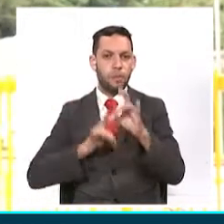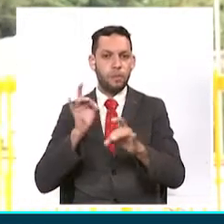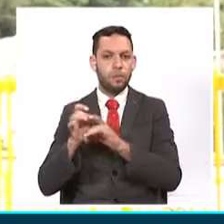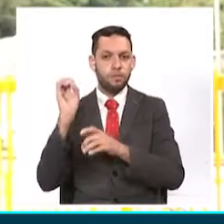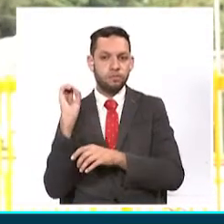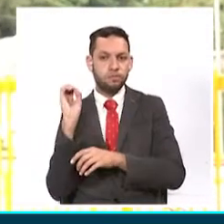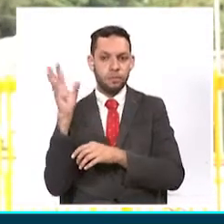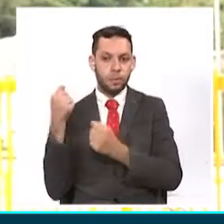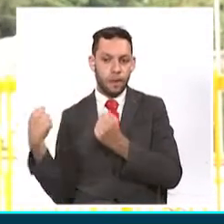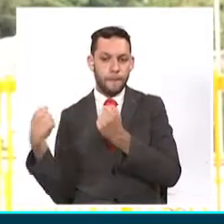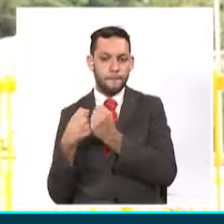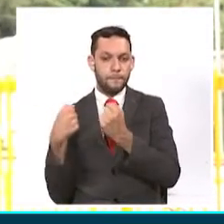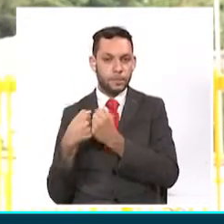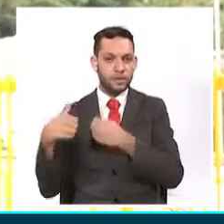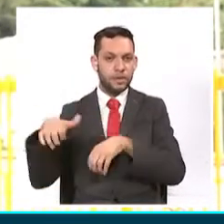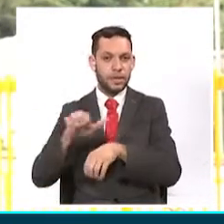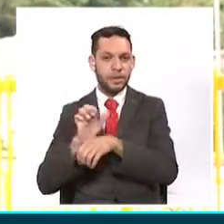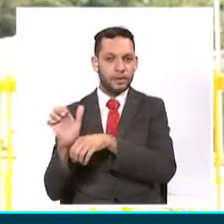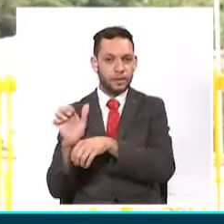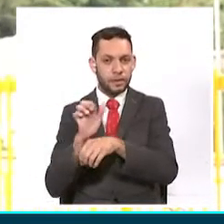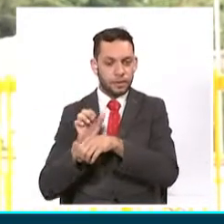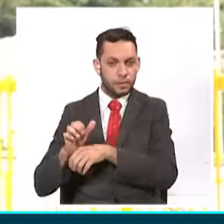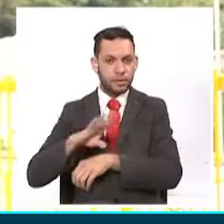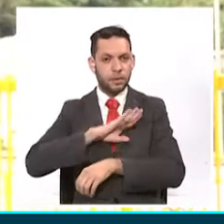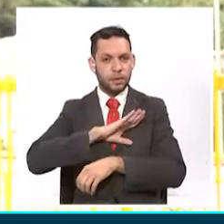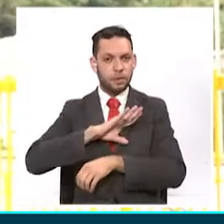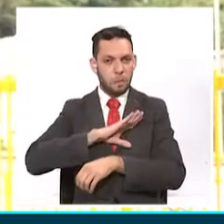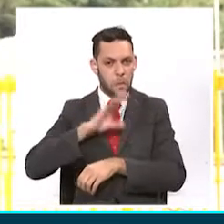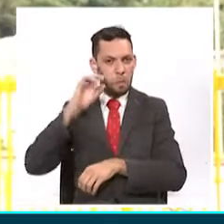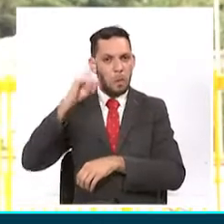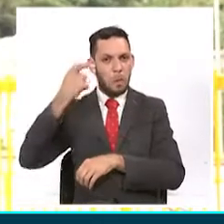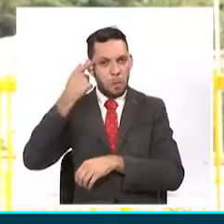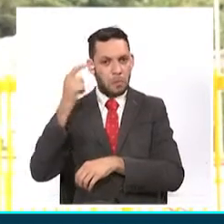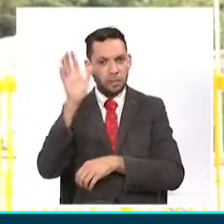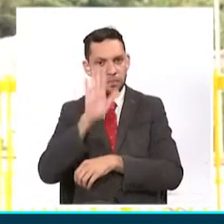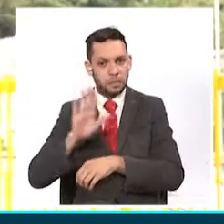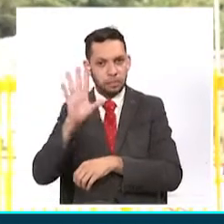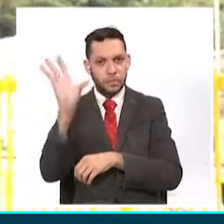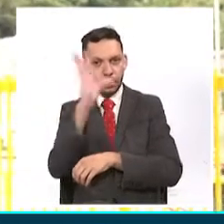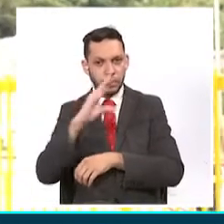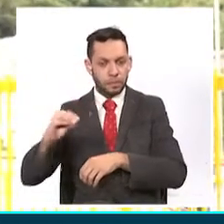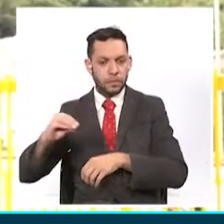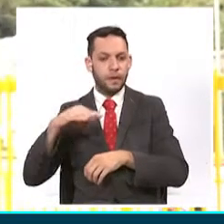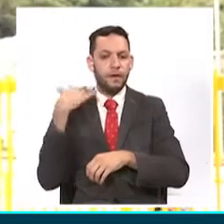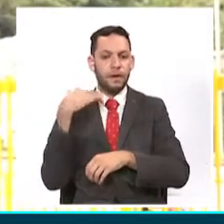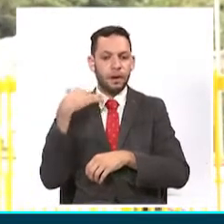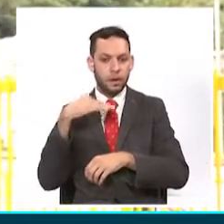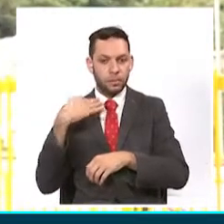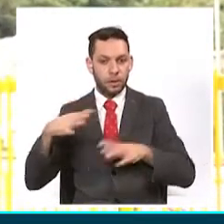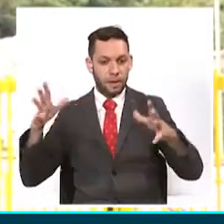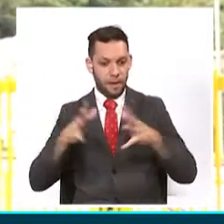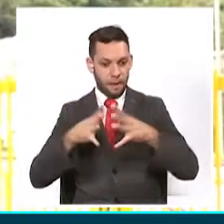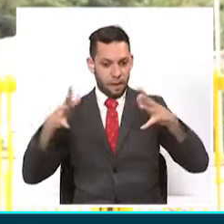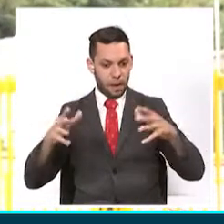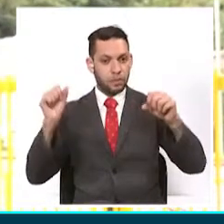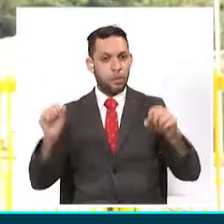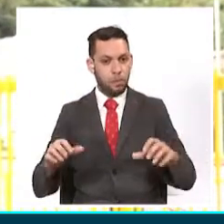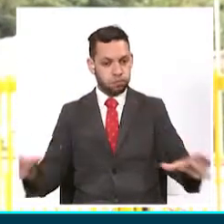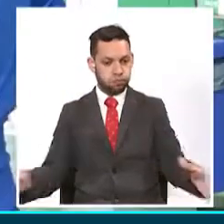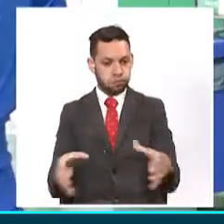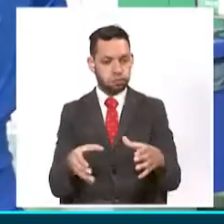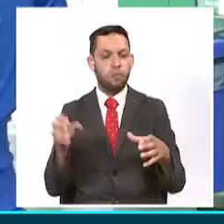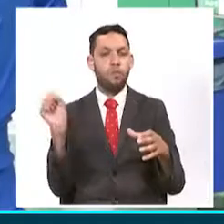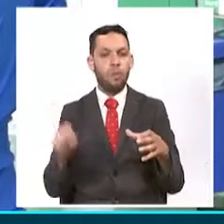regionales, tanto municipal como departamental. Armenia es una plaza basquetera y considero que tiene una gran